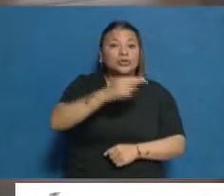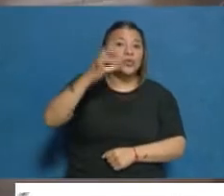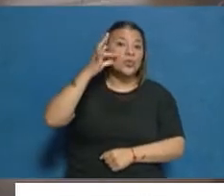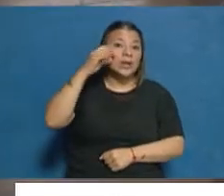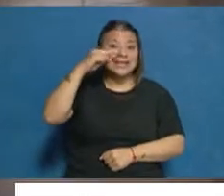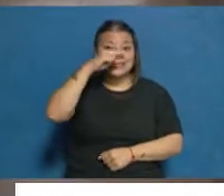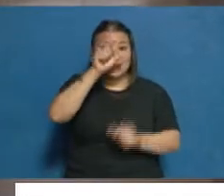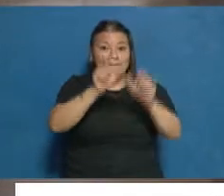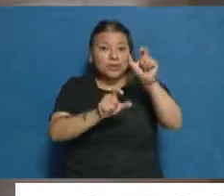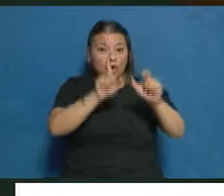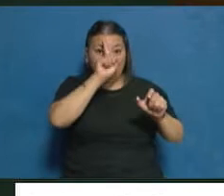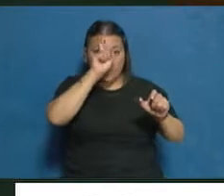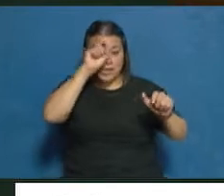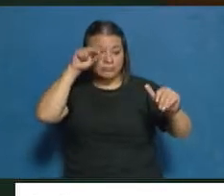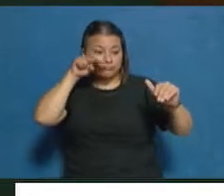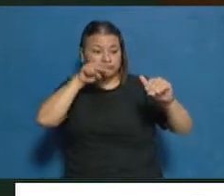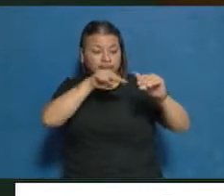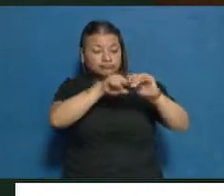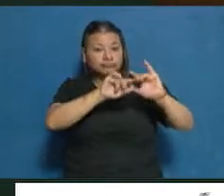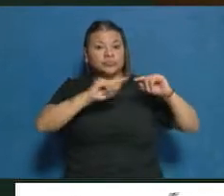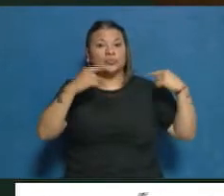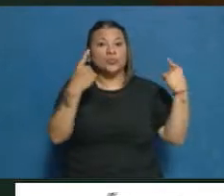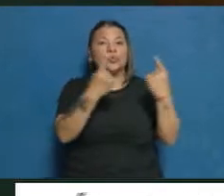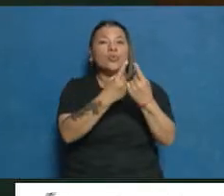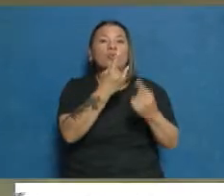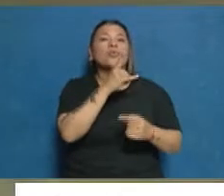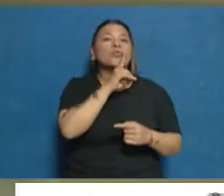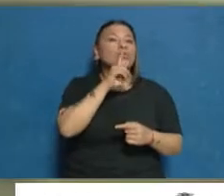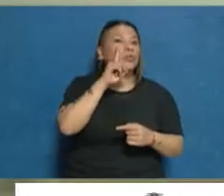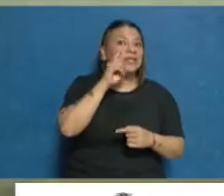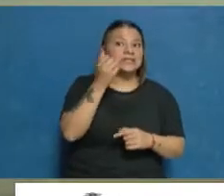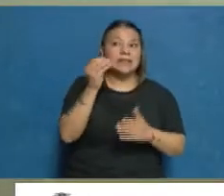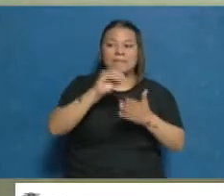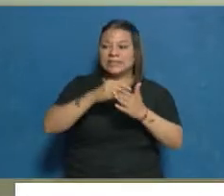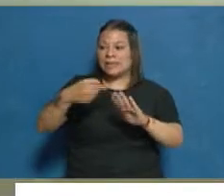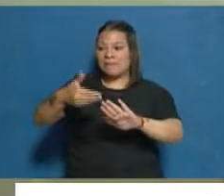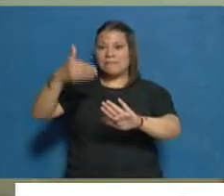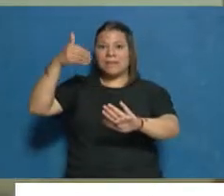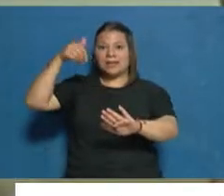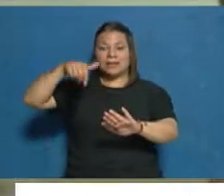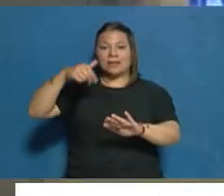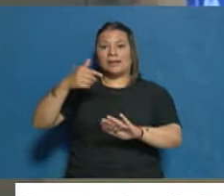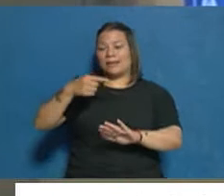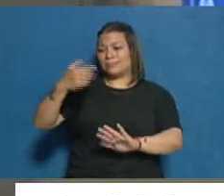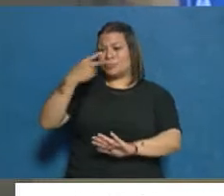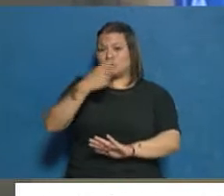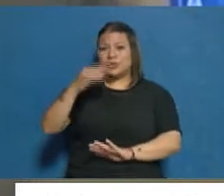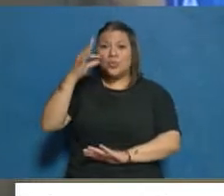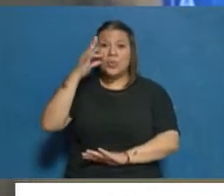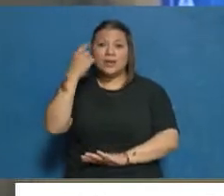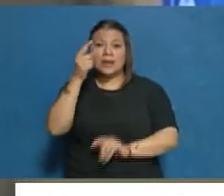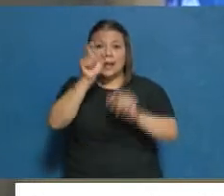personas internadas en unidades de terapia intensiva, 6 más que la semana anterior, cuando eran 241 los